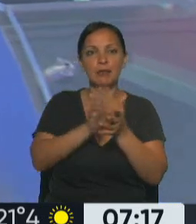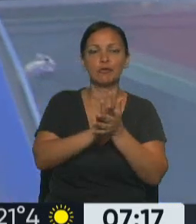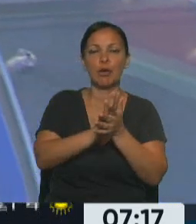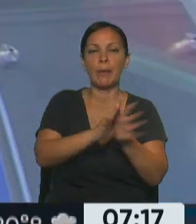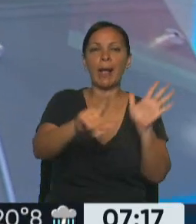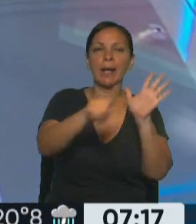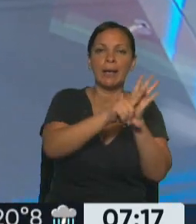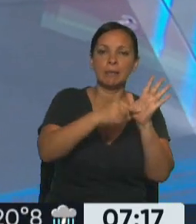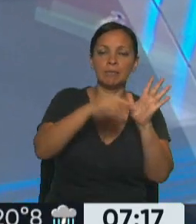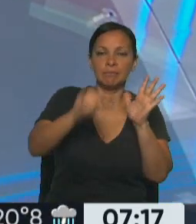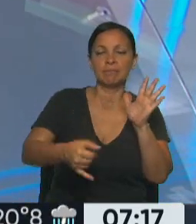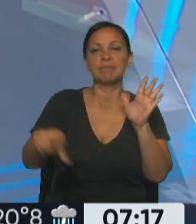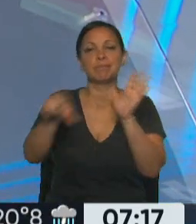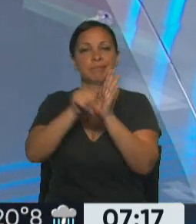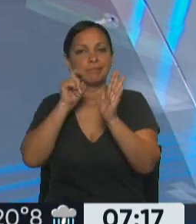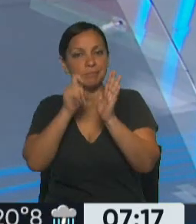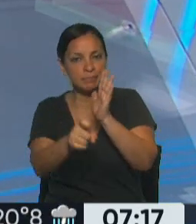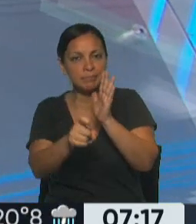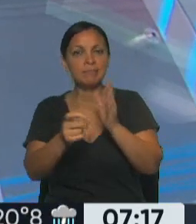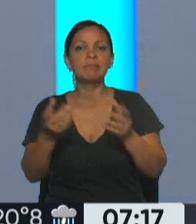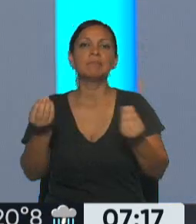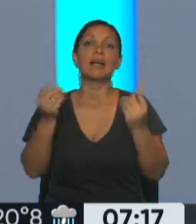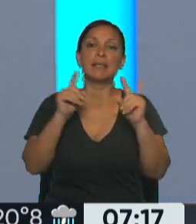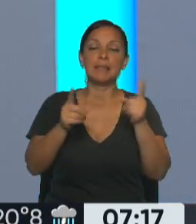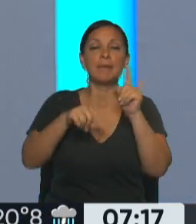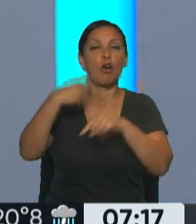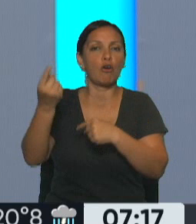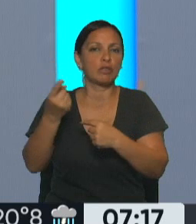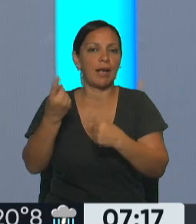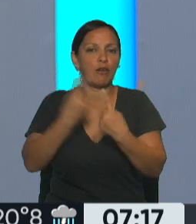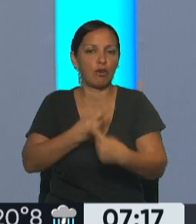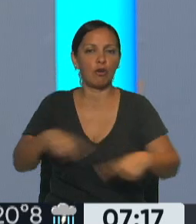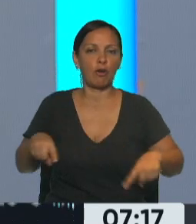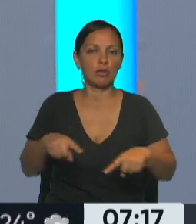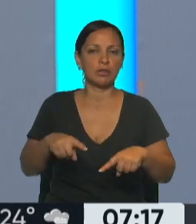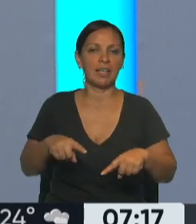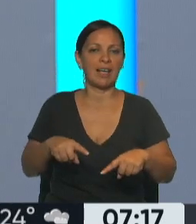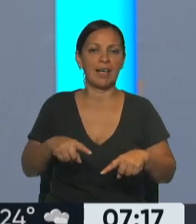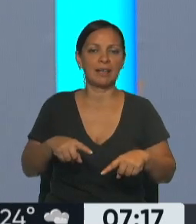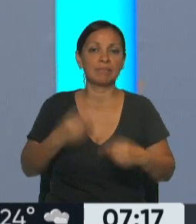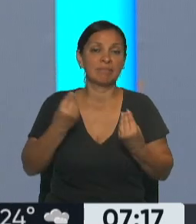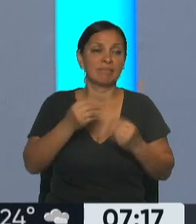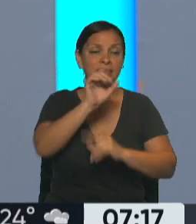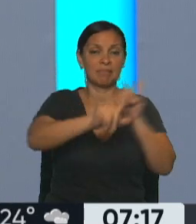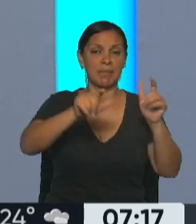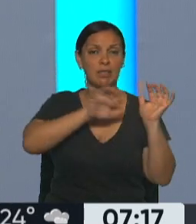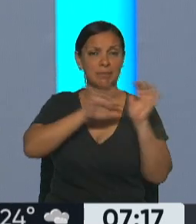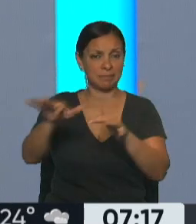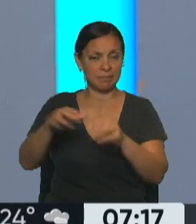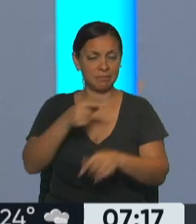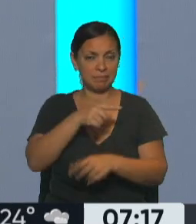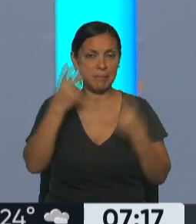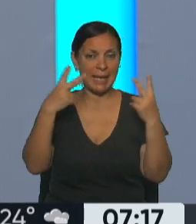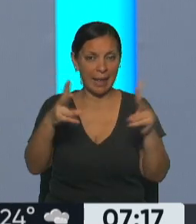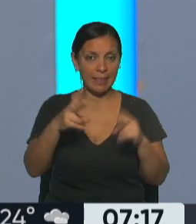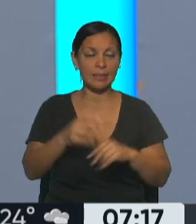establecidos y que tienen derecho a voto. Y por otro lado, completamente diferente, están los migrantes. De hecho, las cifras,